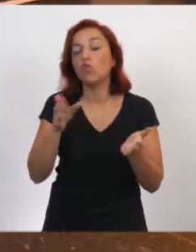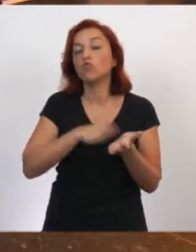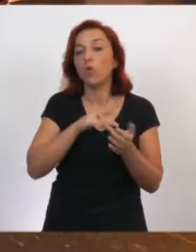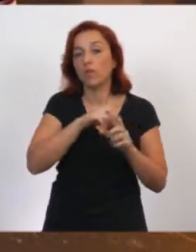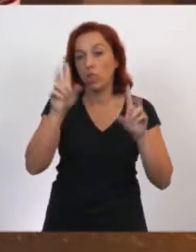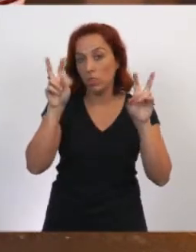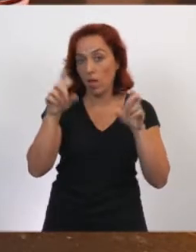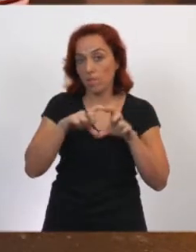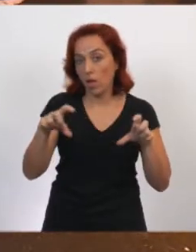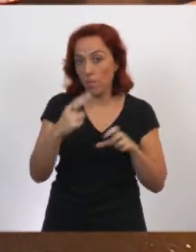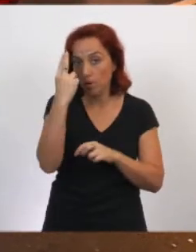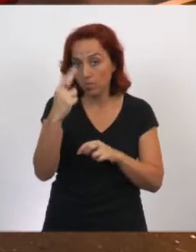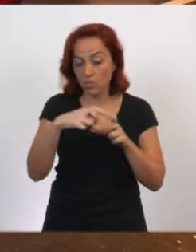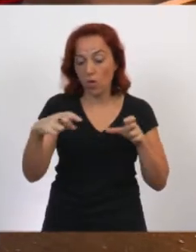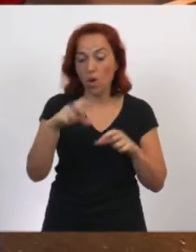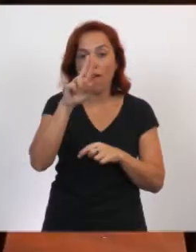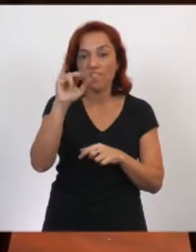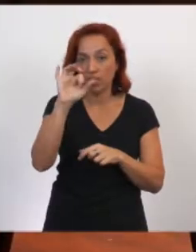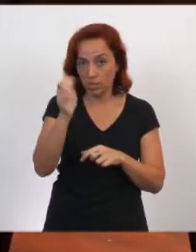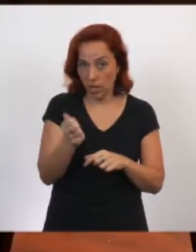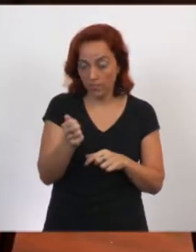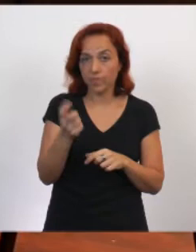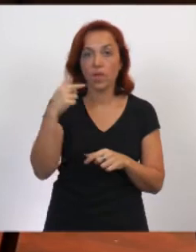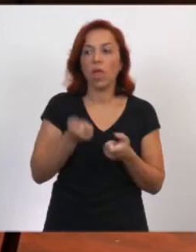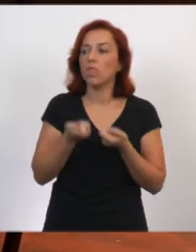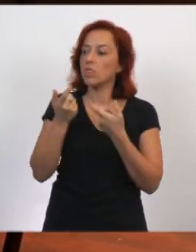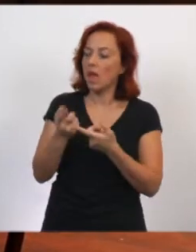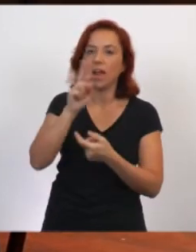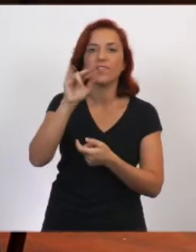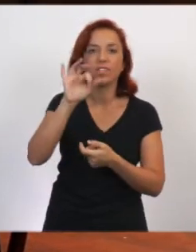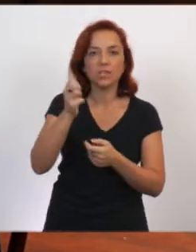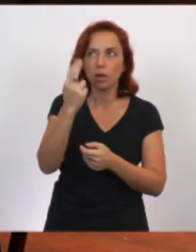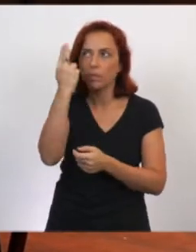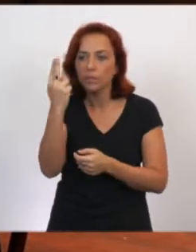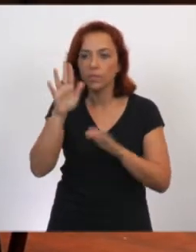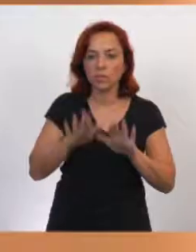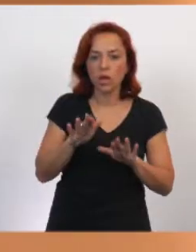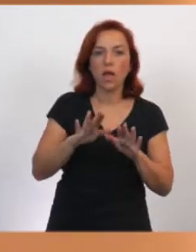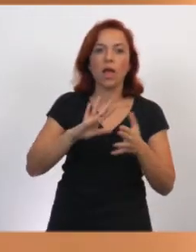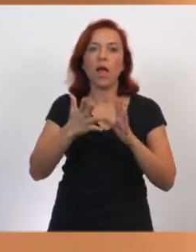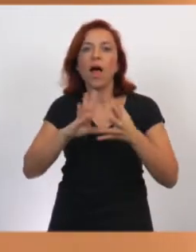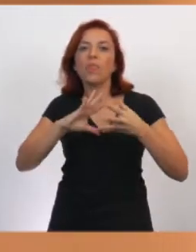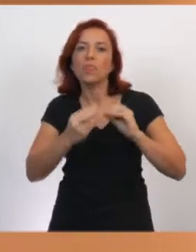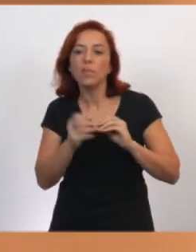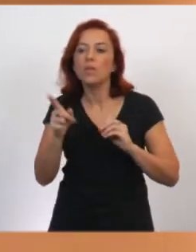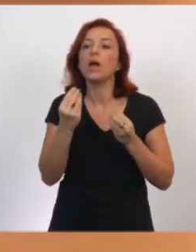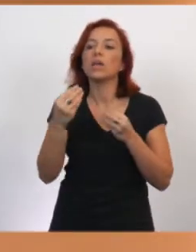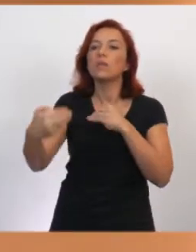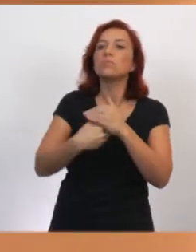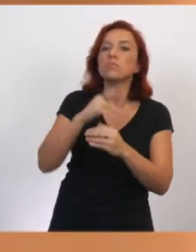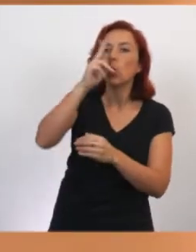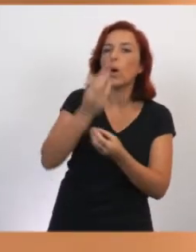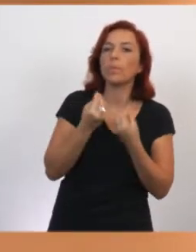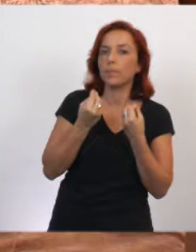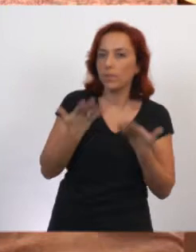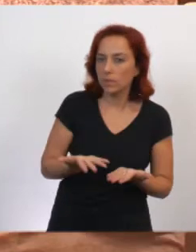en materia de visas, a los efectos de que puedan obtener una visa que sea acorde a las circunstancias por las que da